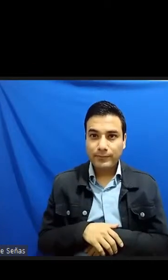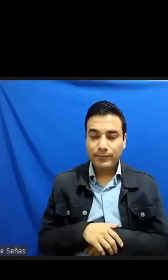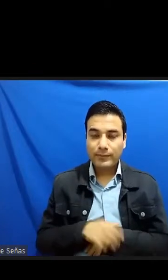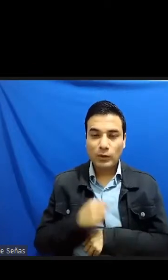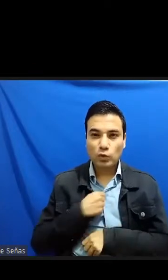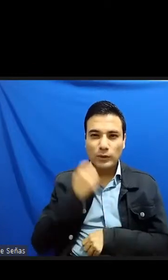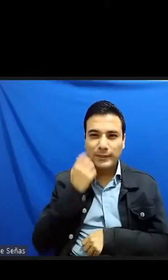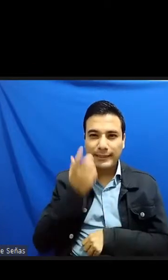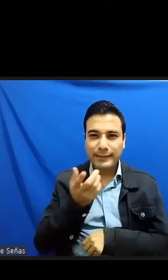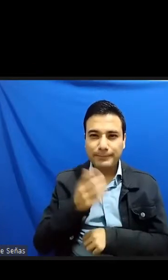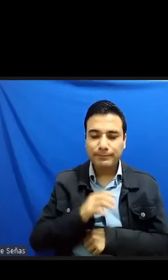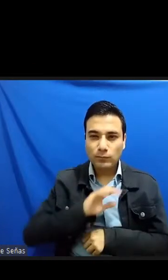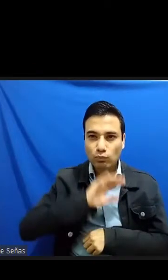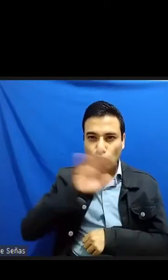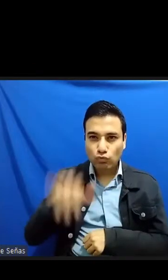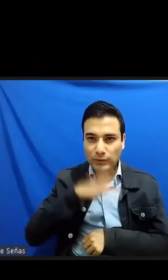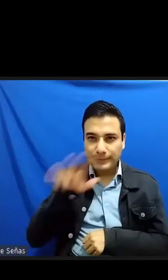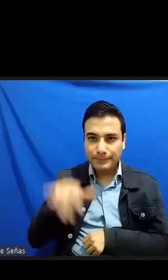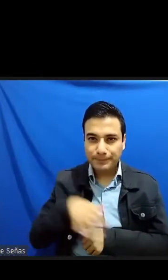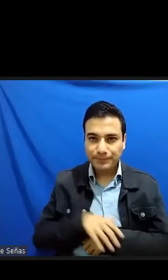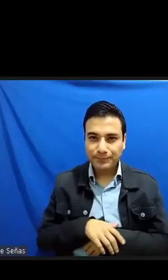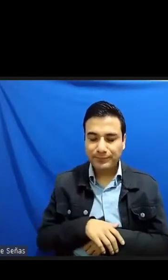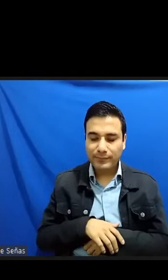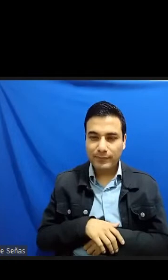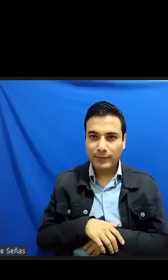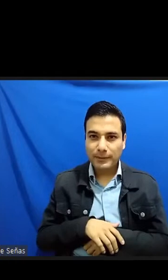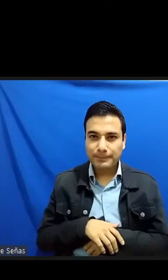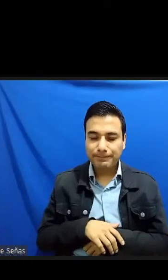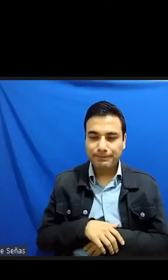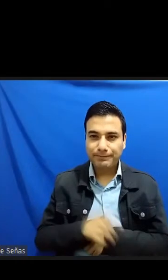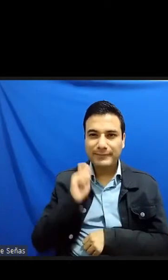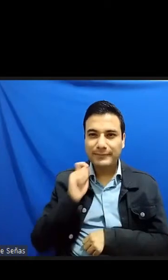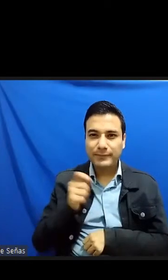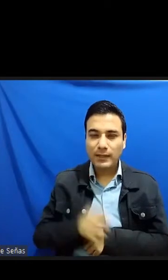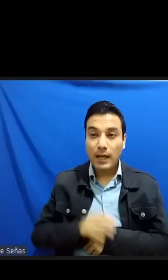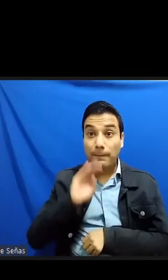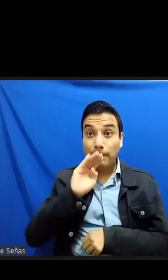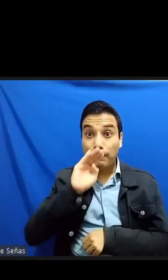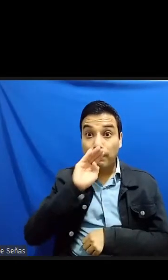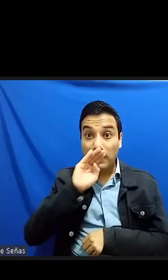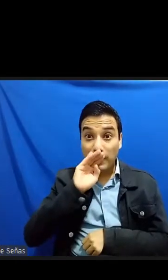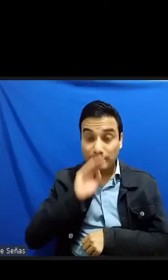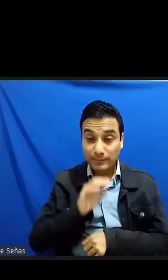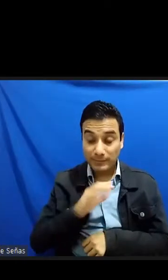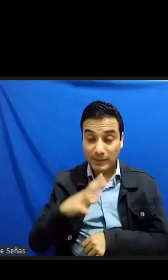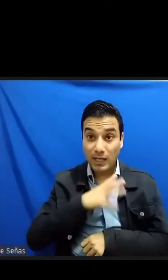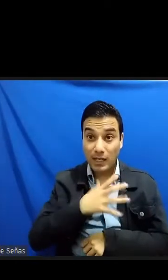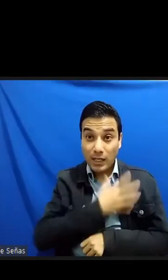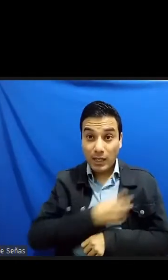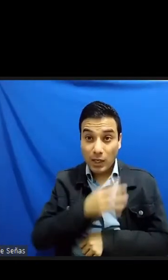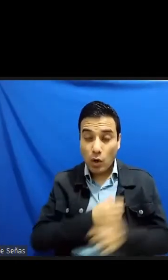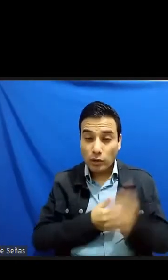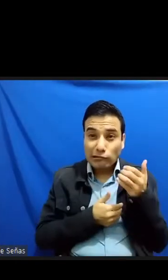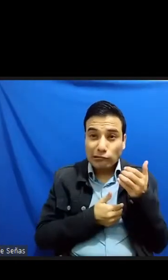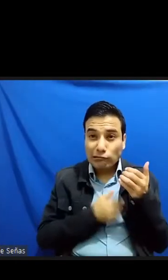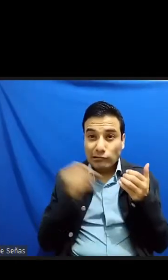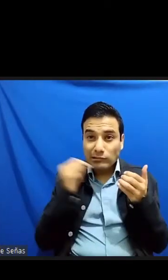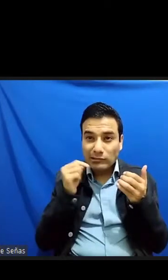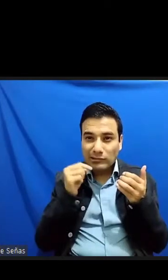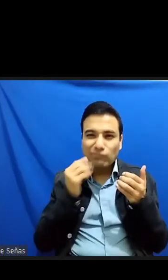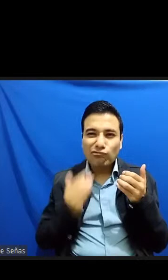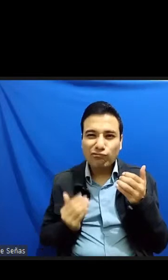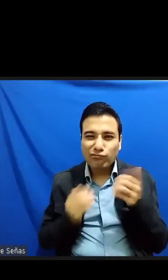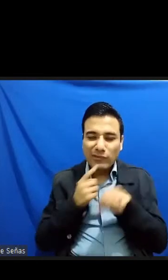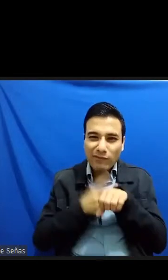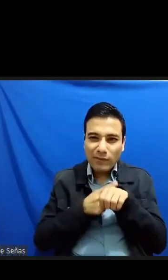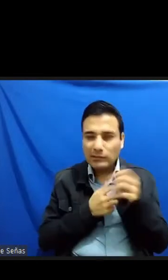japonesa la imagen de una madre cargando en brazos a su hijo deforme producto de